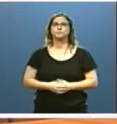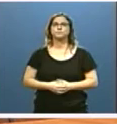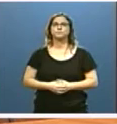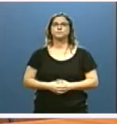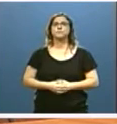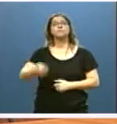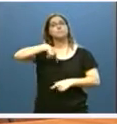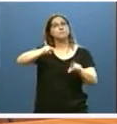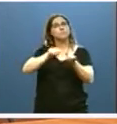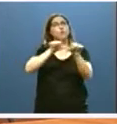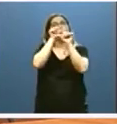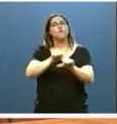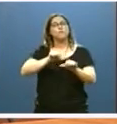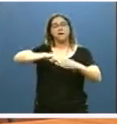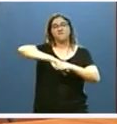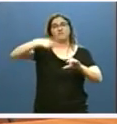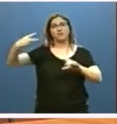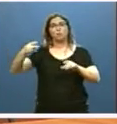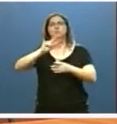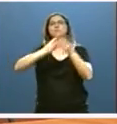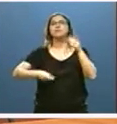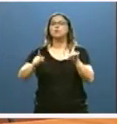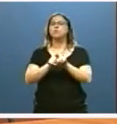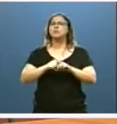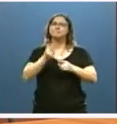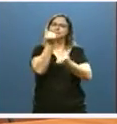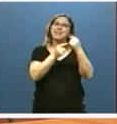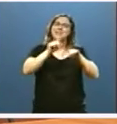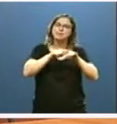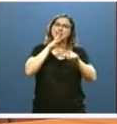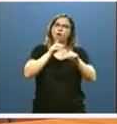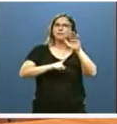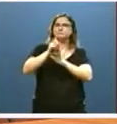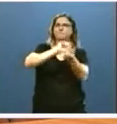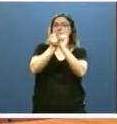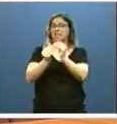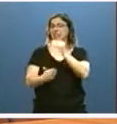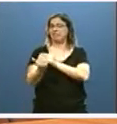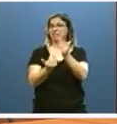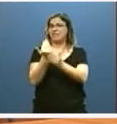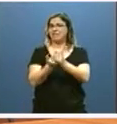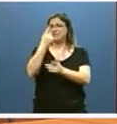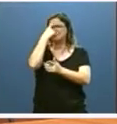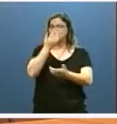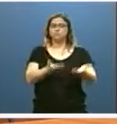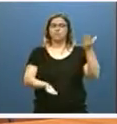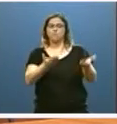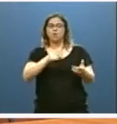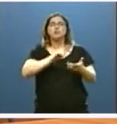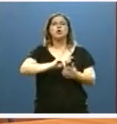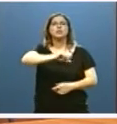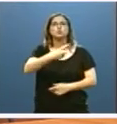En cuanto al nuevo modelo de bilingüismo, su diseño ha de partir de la evaluación de la actual. En los próximos días conoceremos los resultados en educación